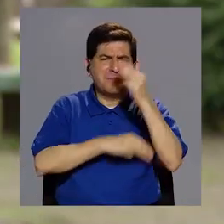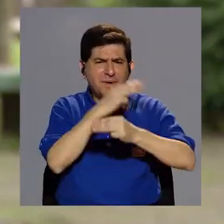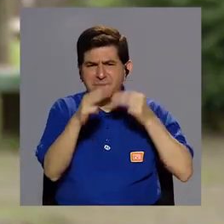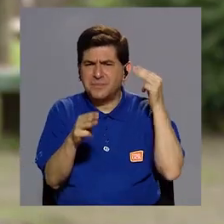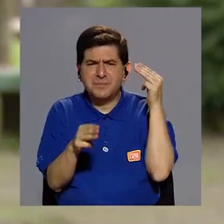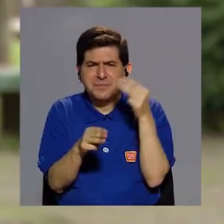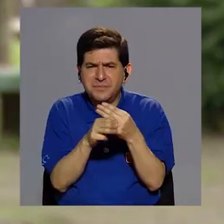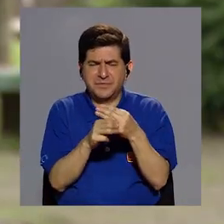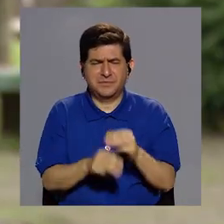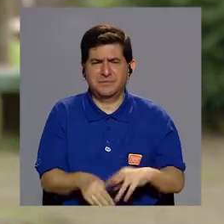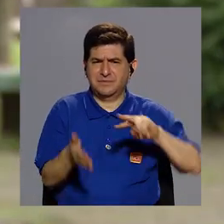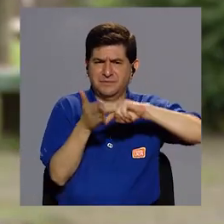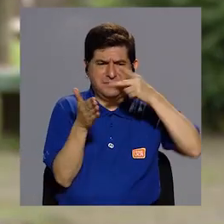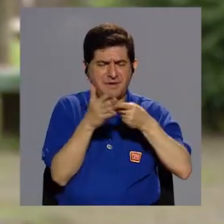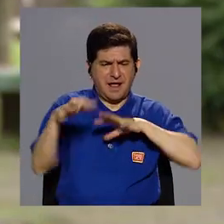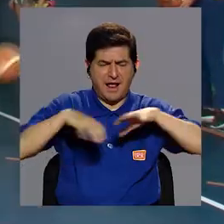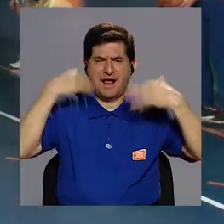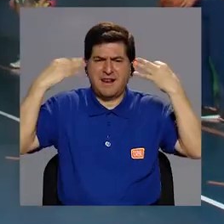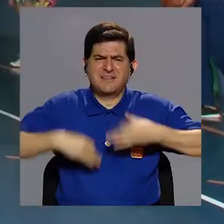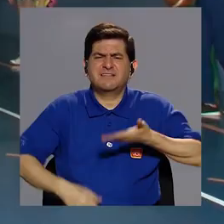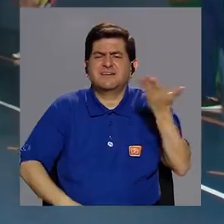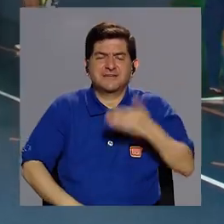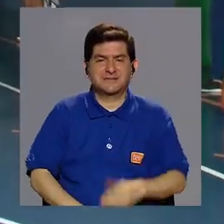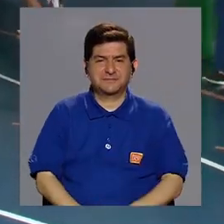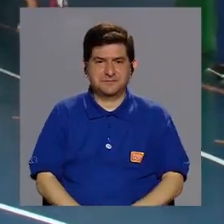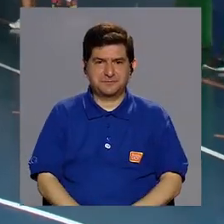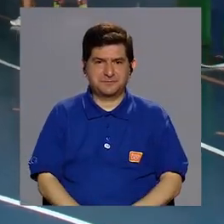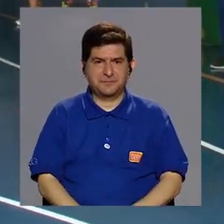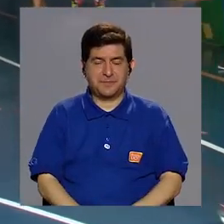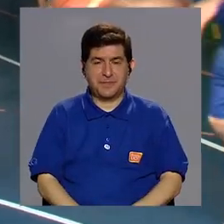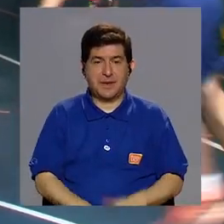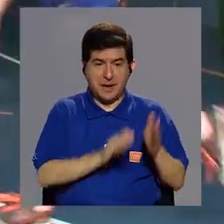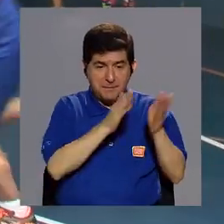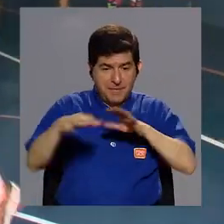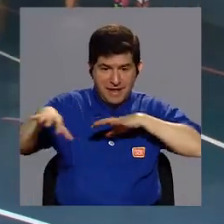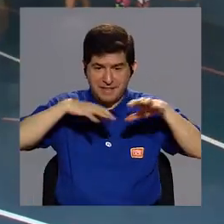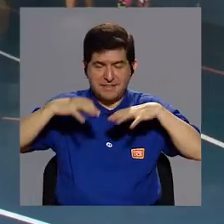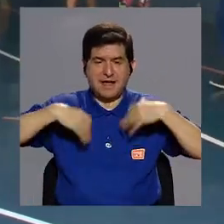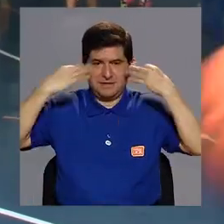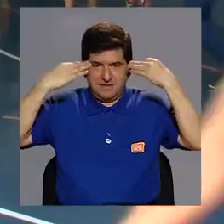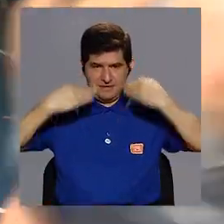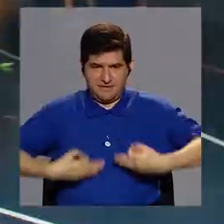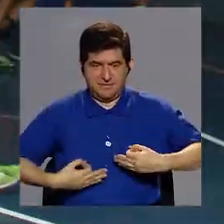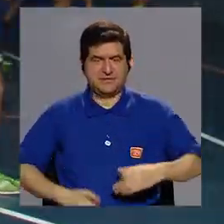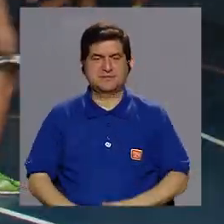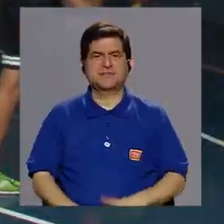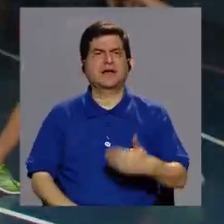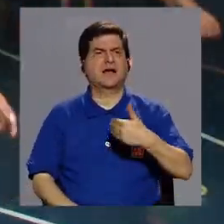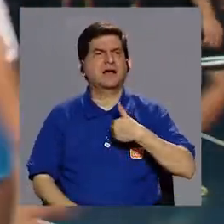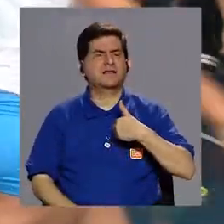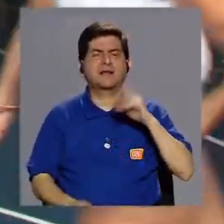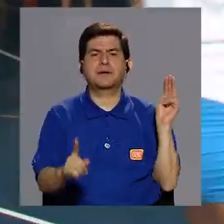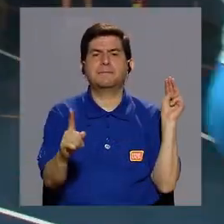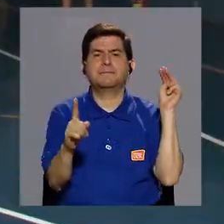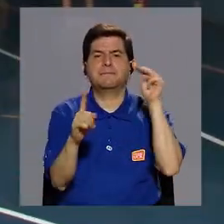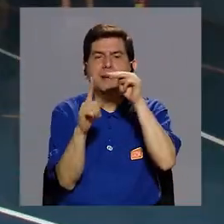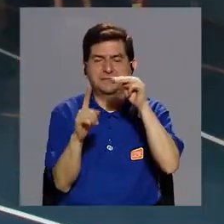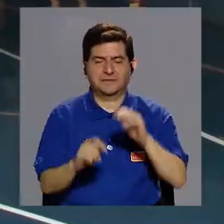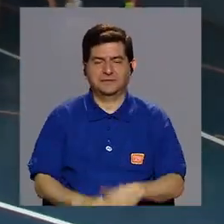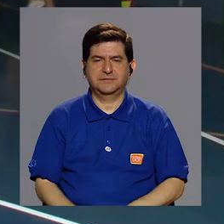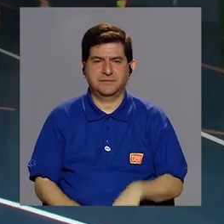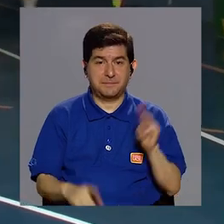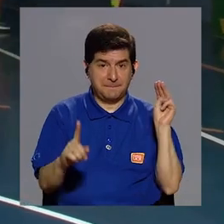plan mundial para lo que es la actividad física? Entonces, el plan de actividad física tiene una meta.